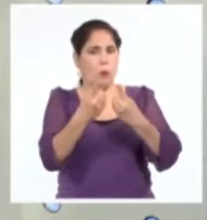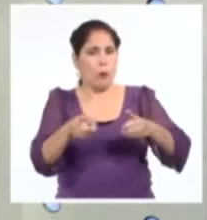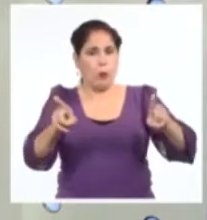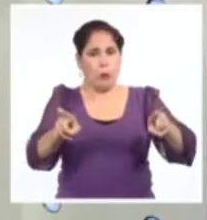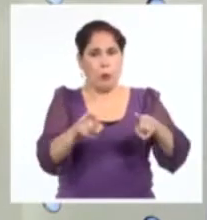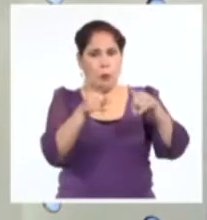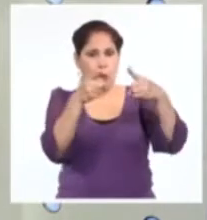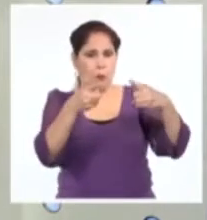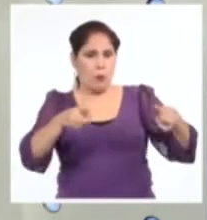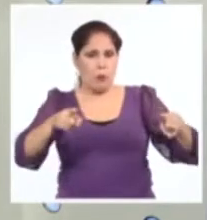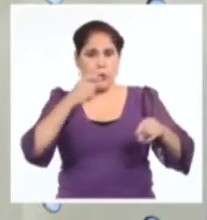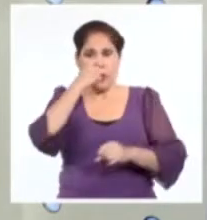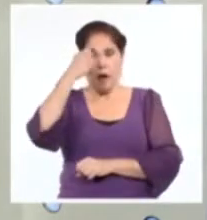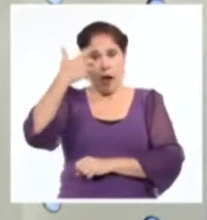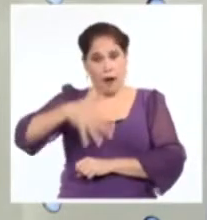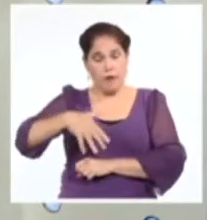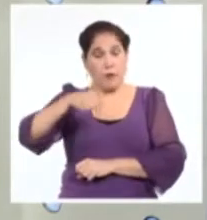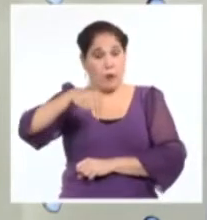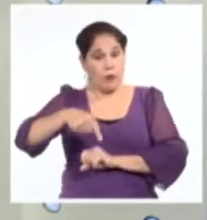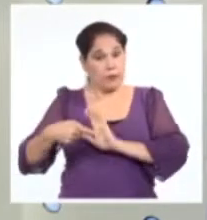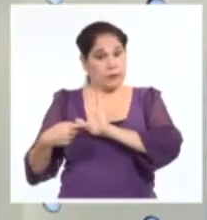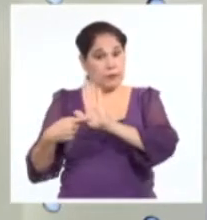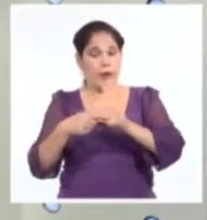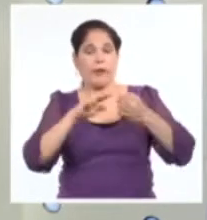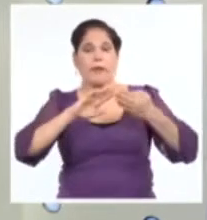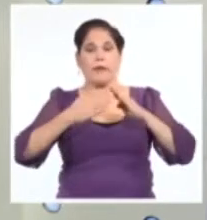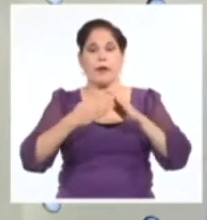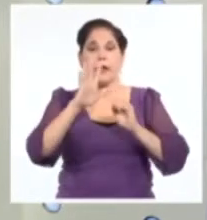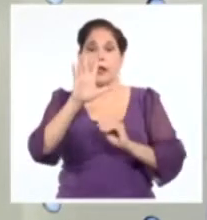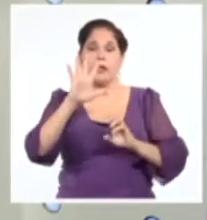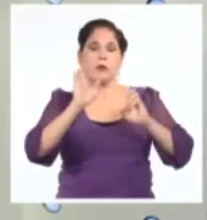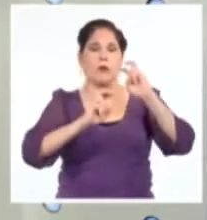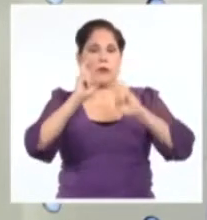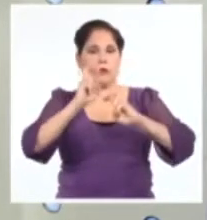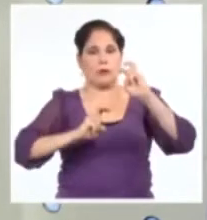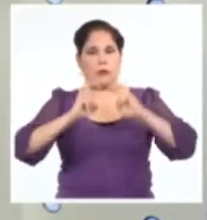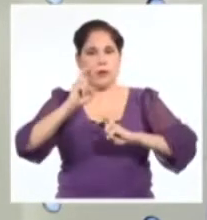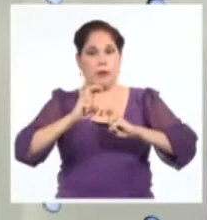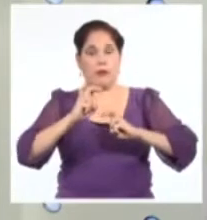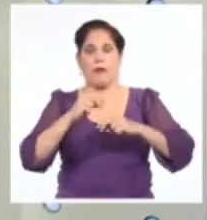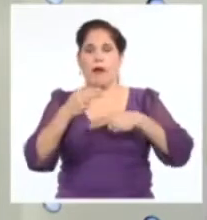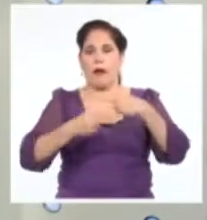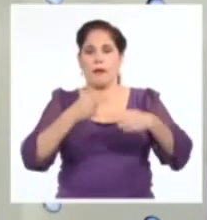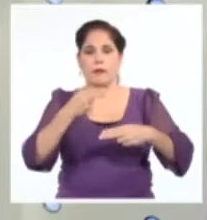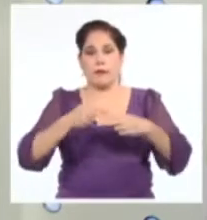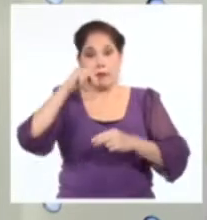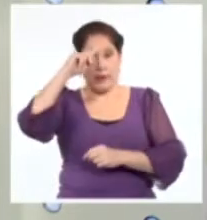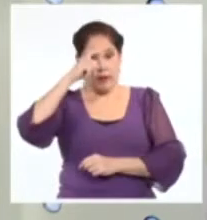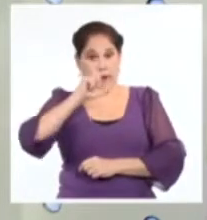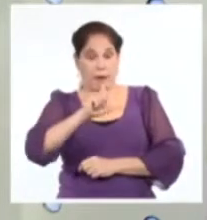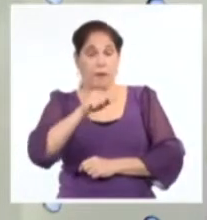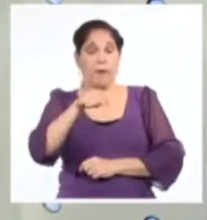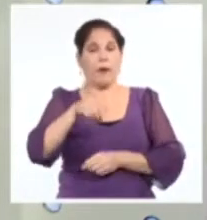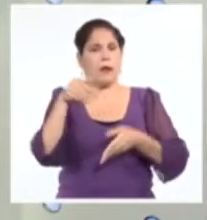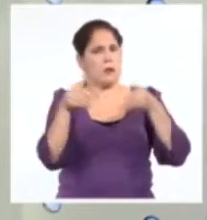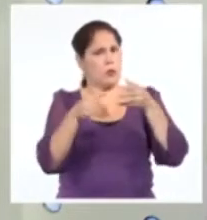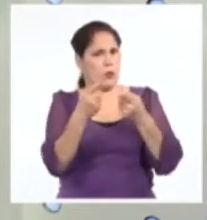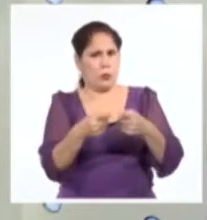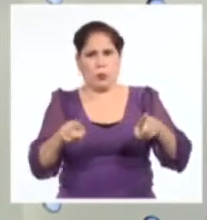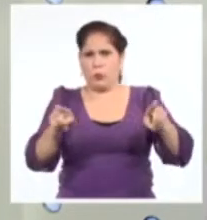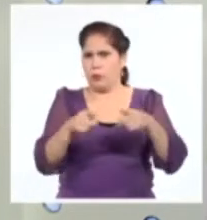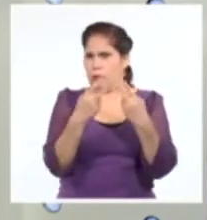de las raíces afrocubanas, se exponen y debaten en el quinto taller regional que se realiza en Santa Clara, con la participación de músicos,